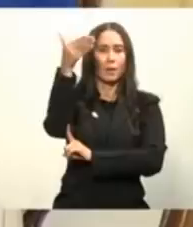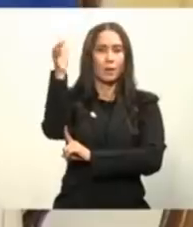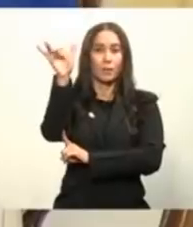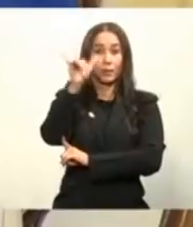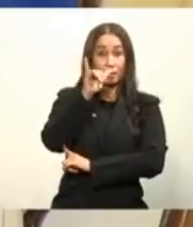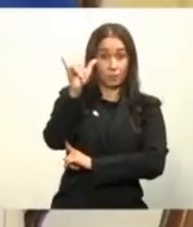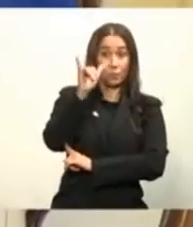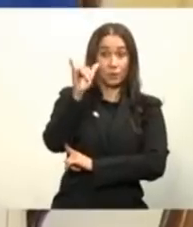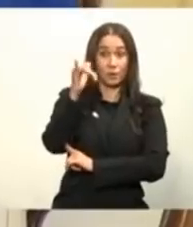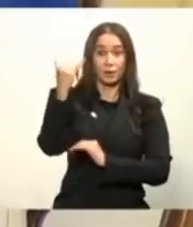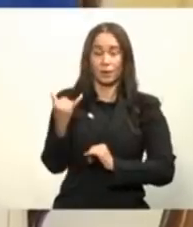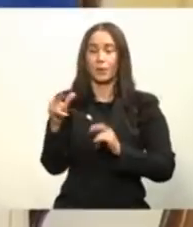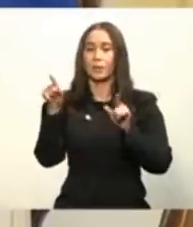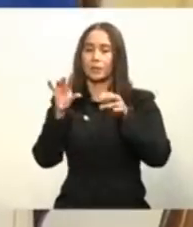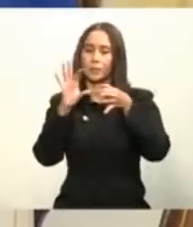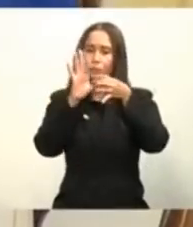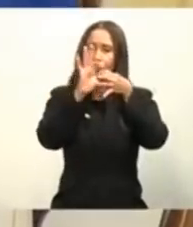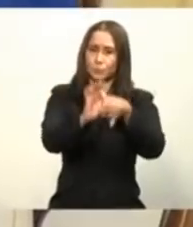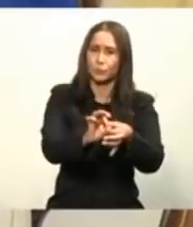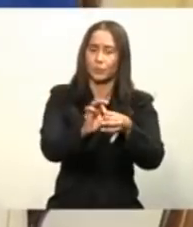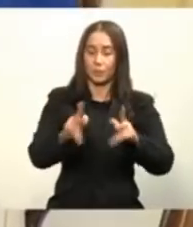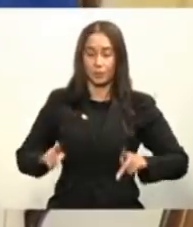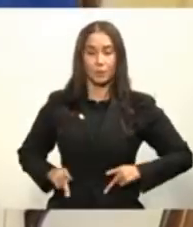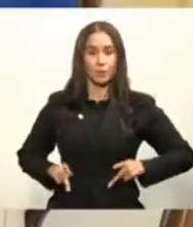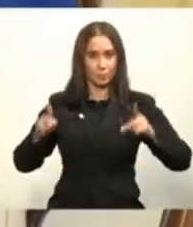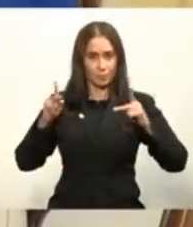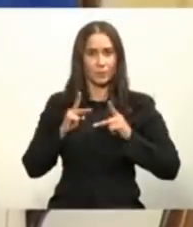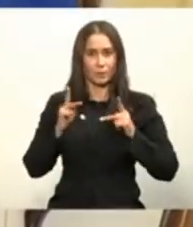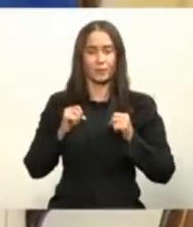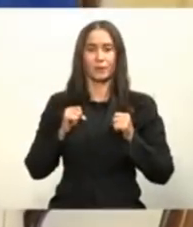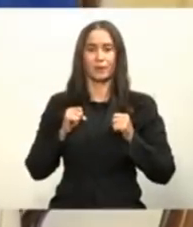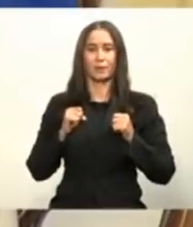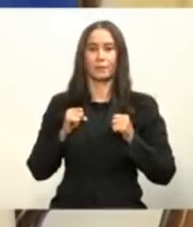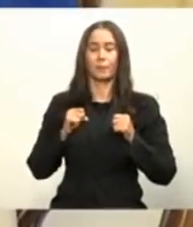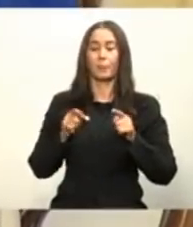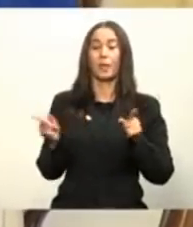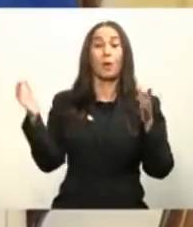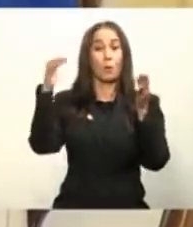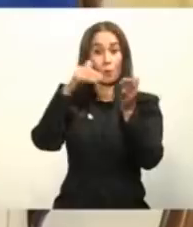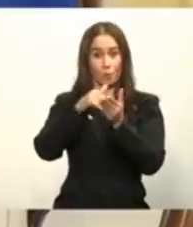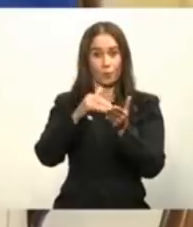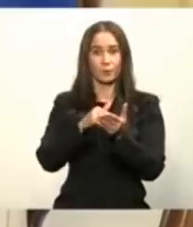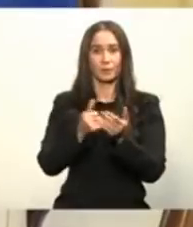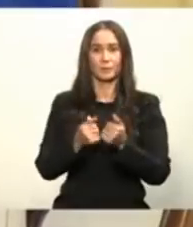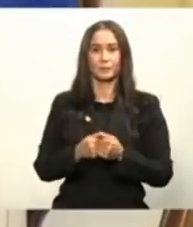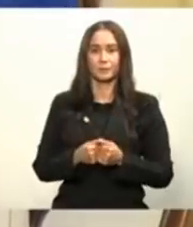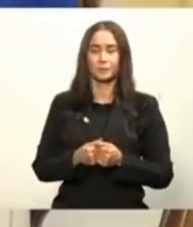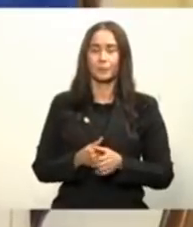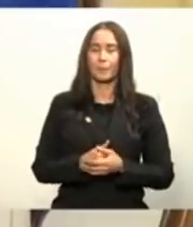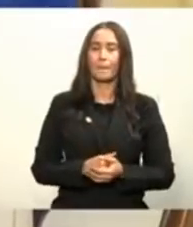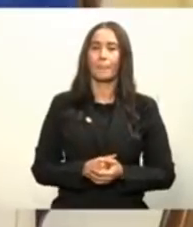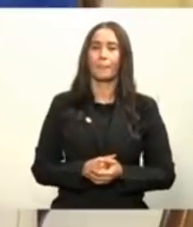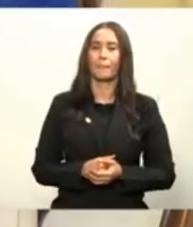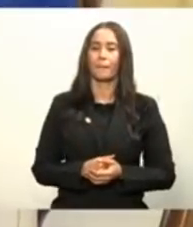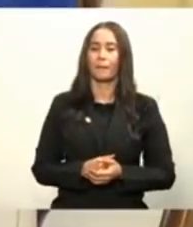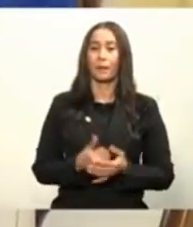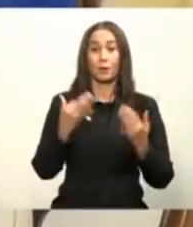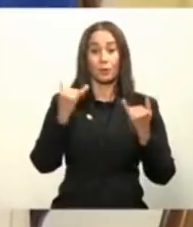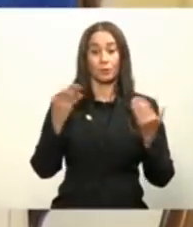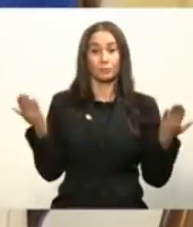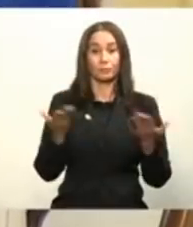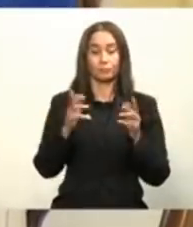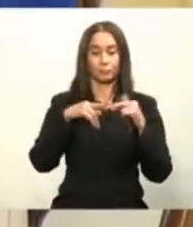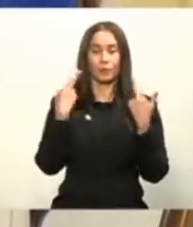vida y sus circunstancias nos brindan la oportunidad de volver a hacerlo. Aquí estamos reunidos